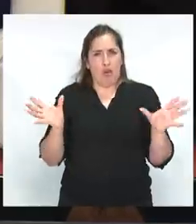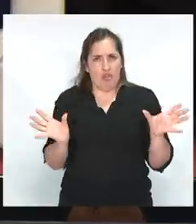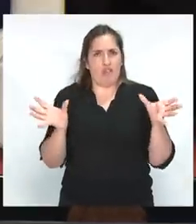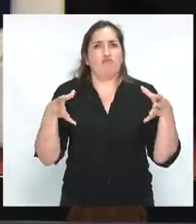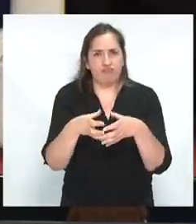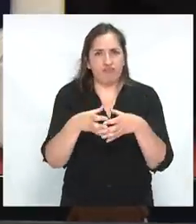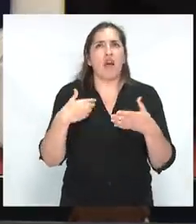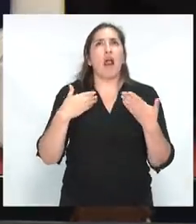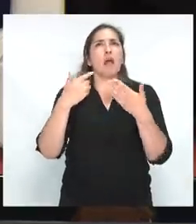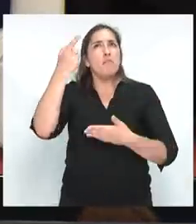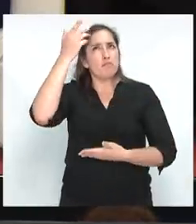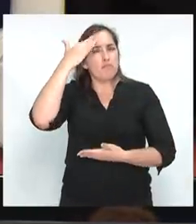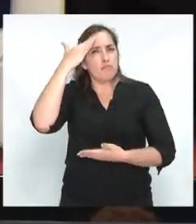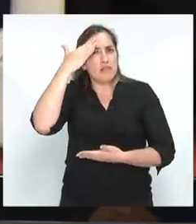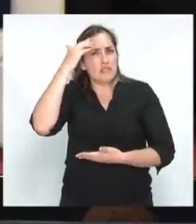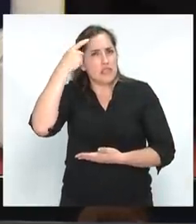libertad de pensamiento,